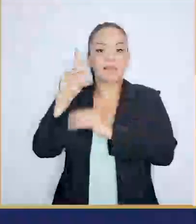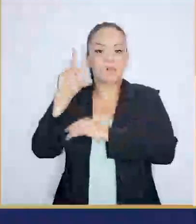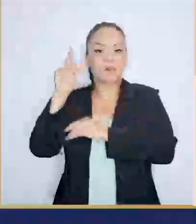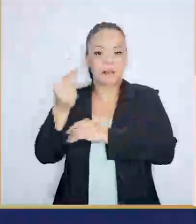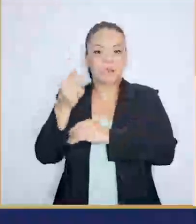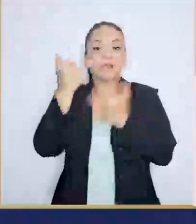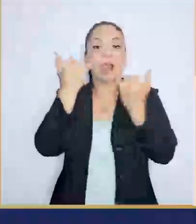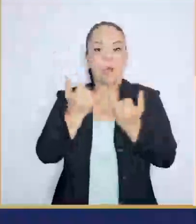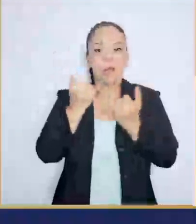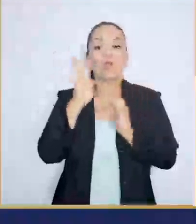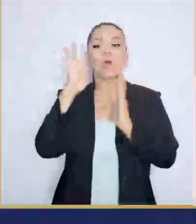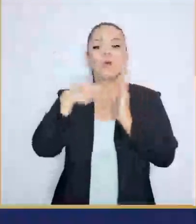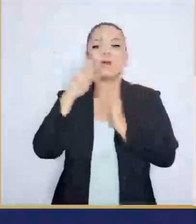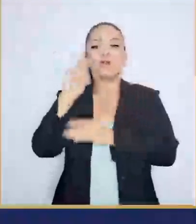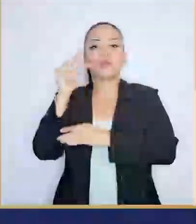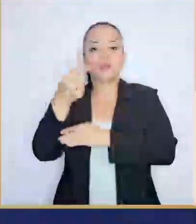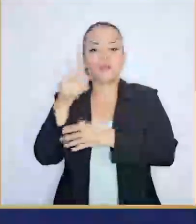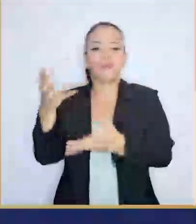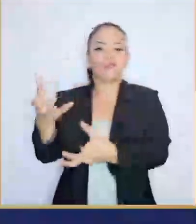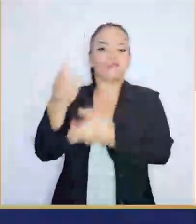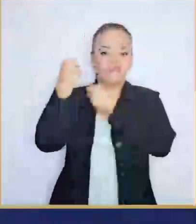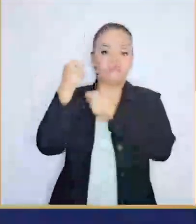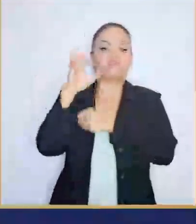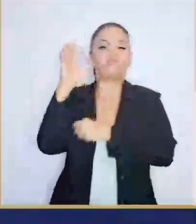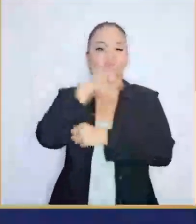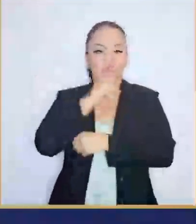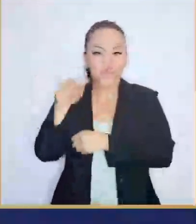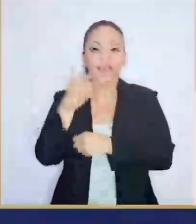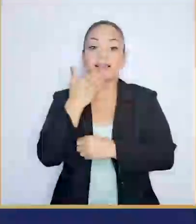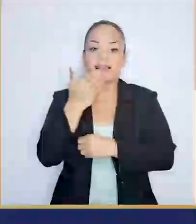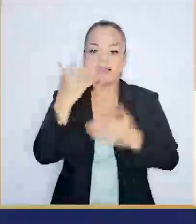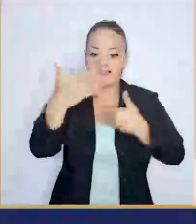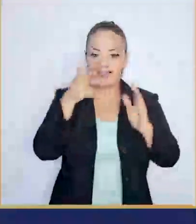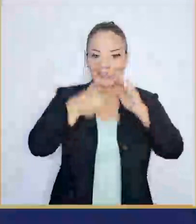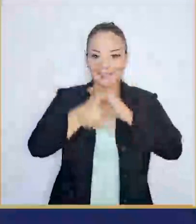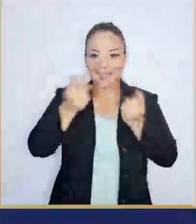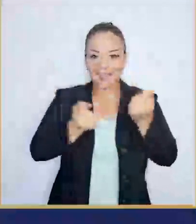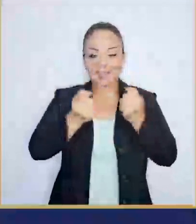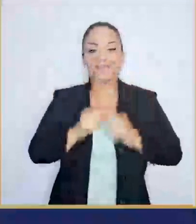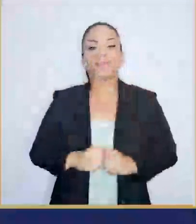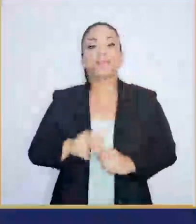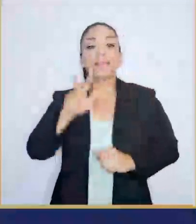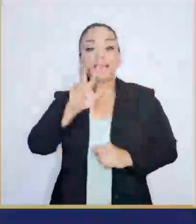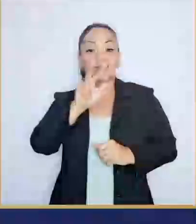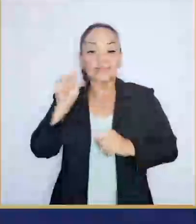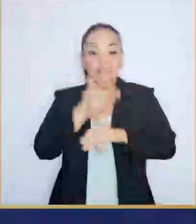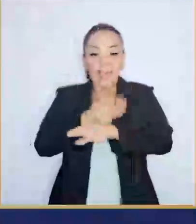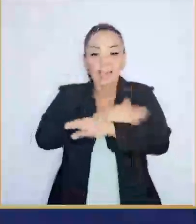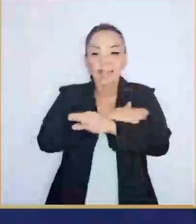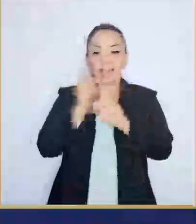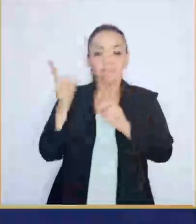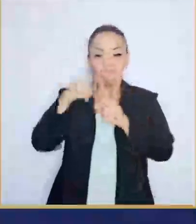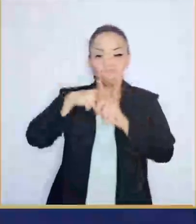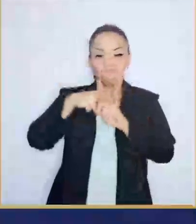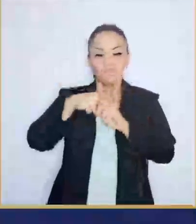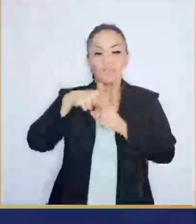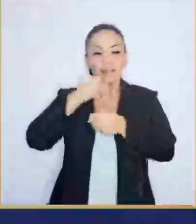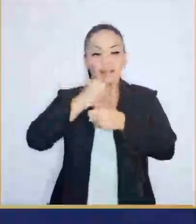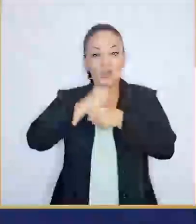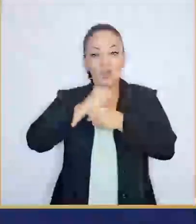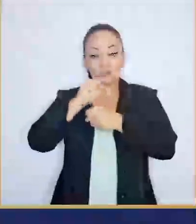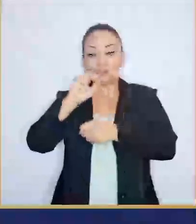decomisadas gracias a los escáneres De igual manera, tres meses antes de la operación soberanía,